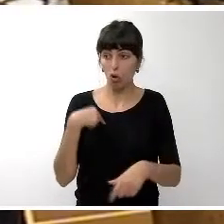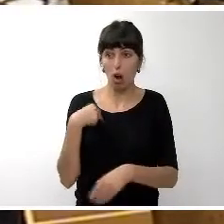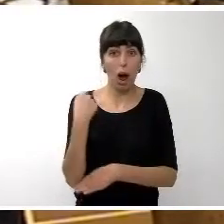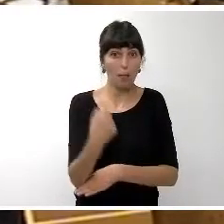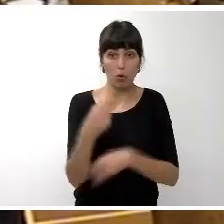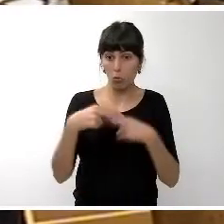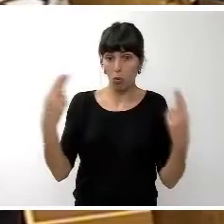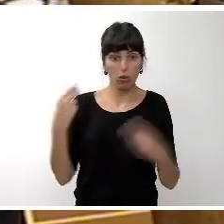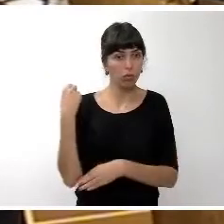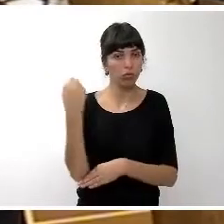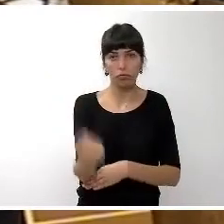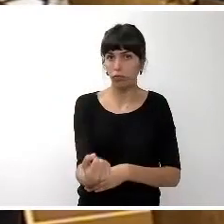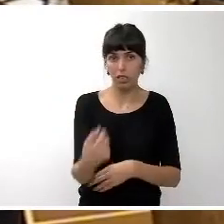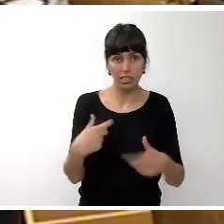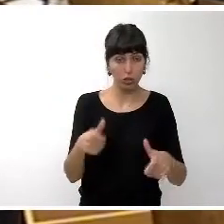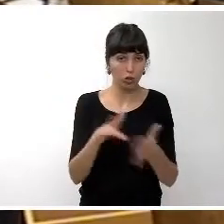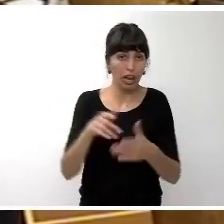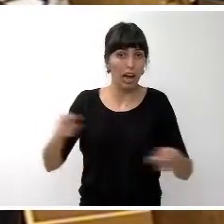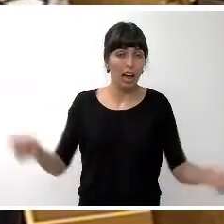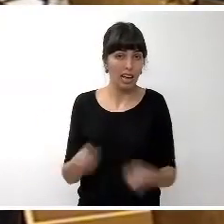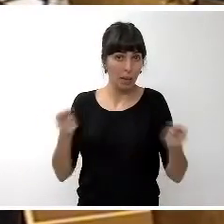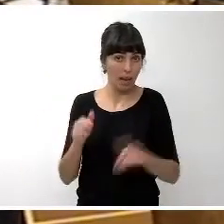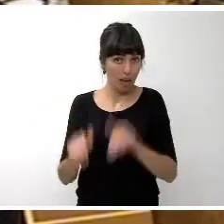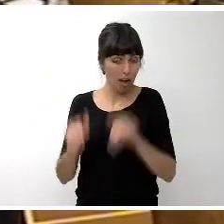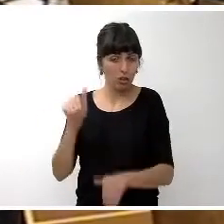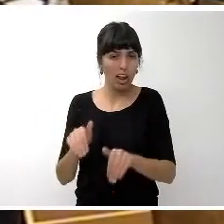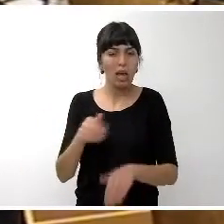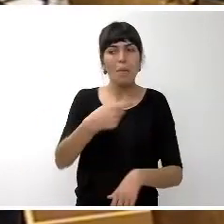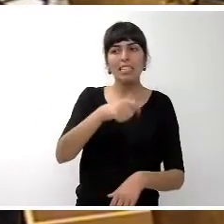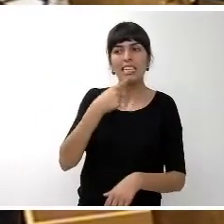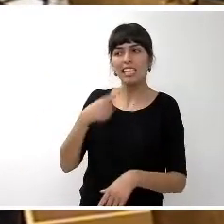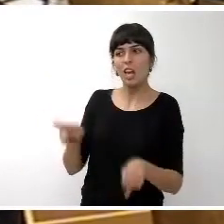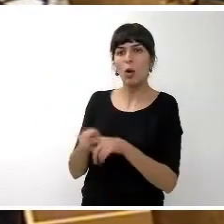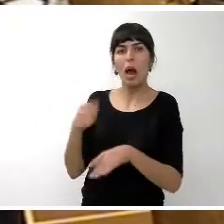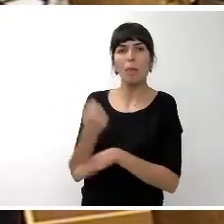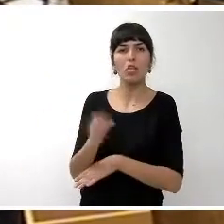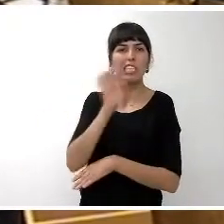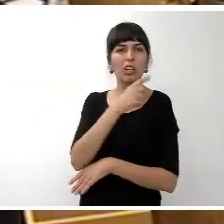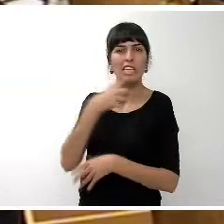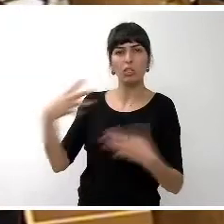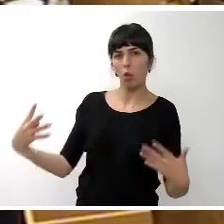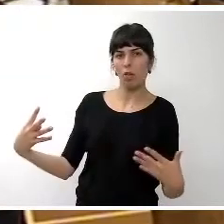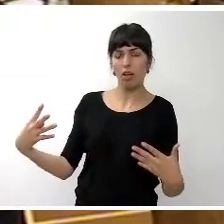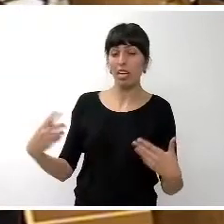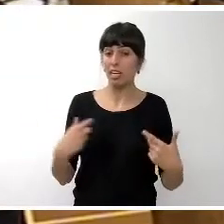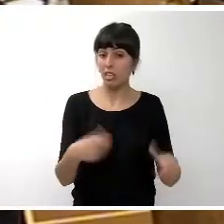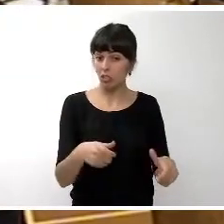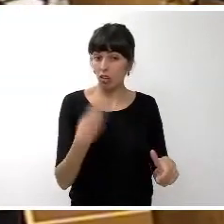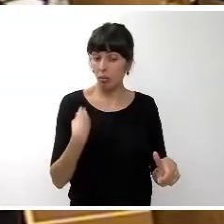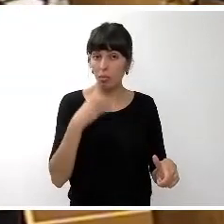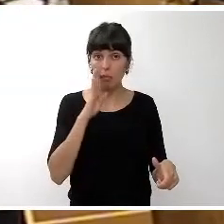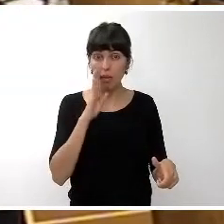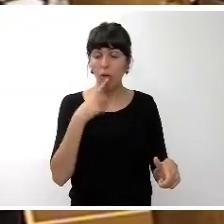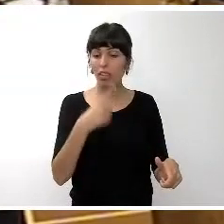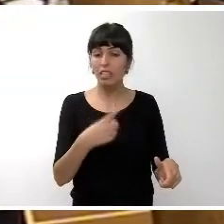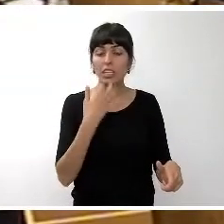incondicional en campaña el presidente lo definía como del siglo XIX a ese sector que hoy en día dice que si hacemos